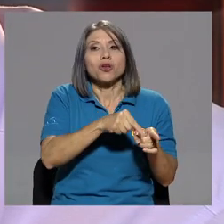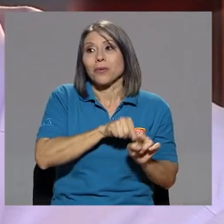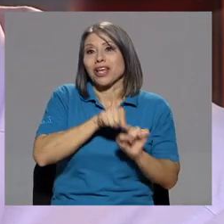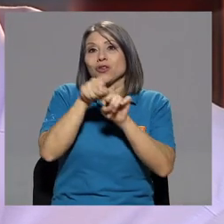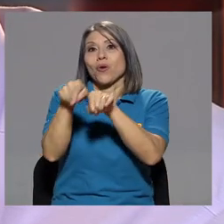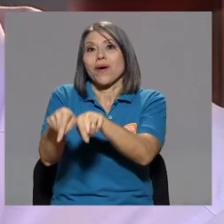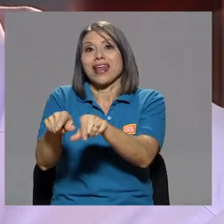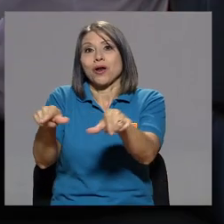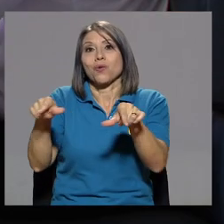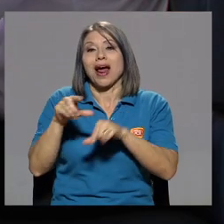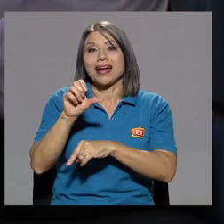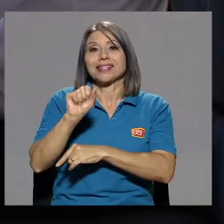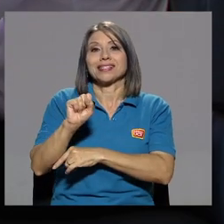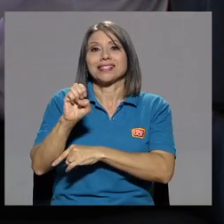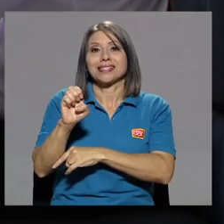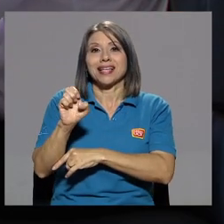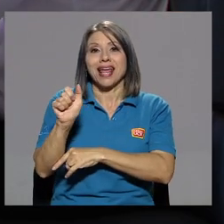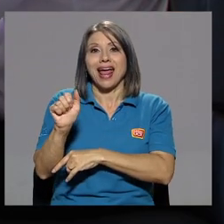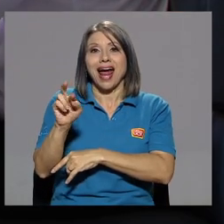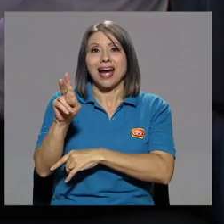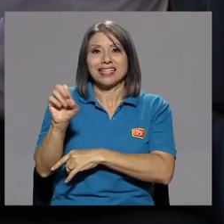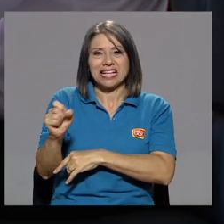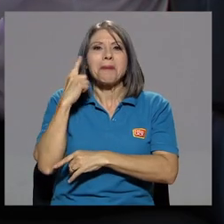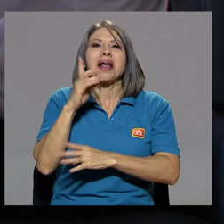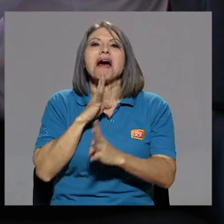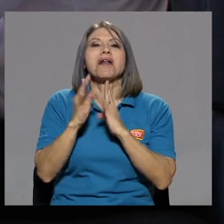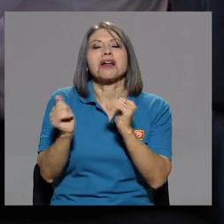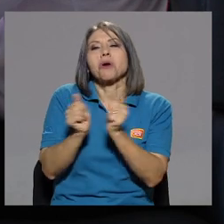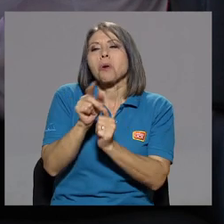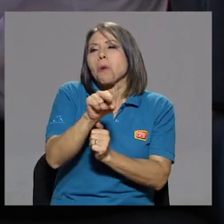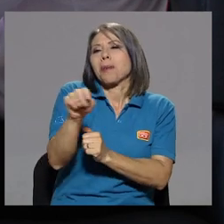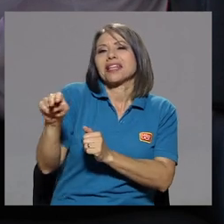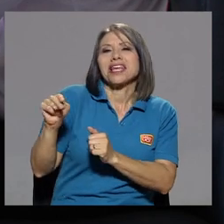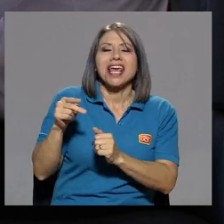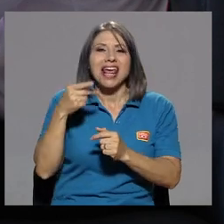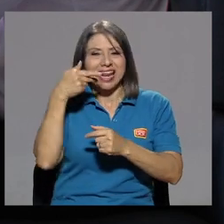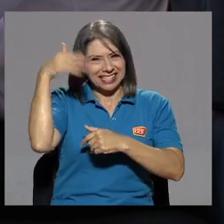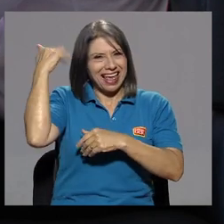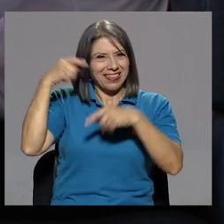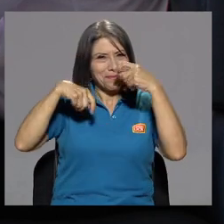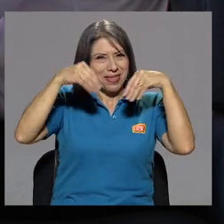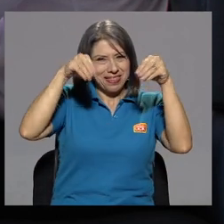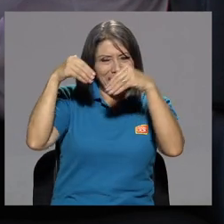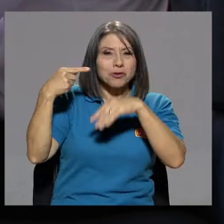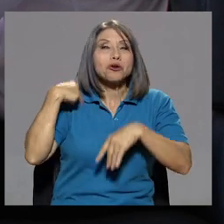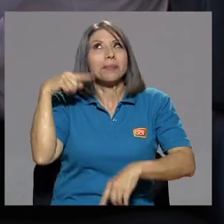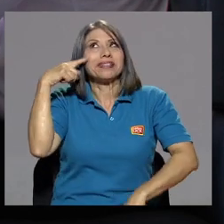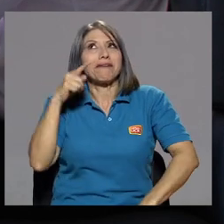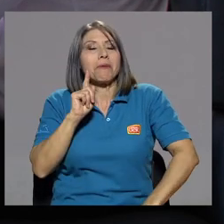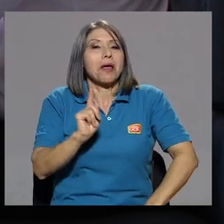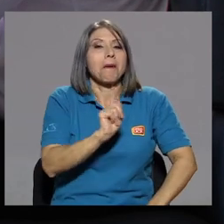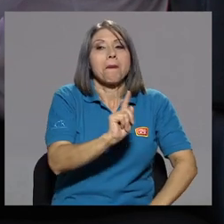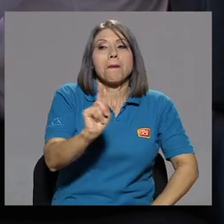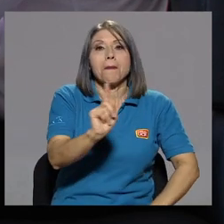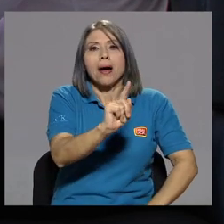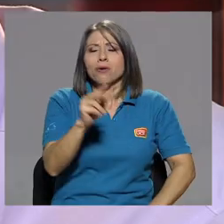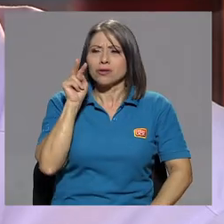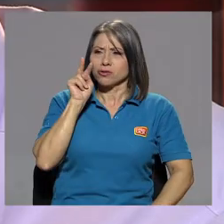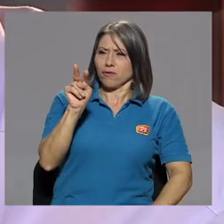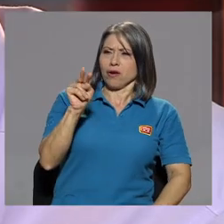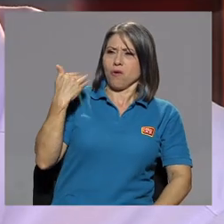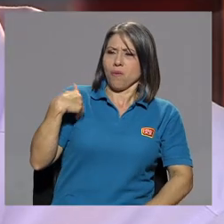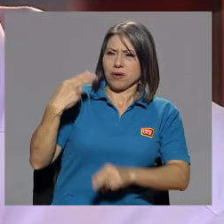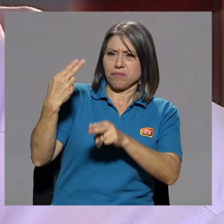excompañeras de cosméticos, a la gloria. Yo iba a hacer un tour, ¿verdad? Cuando veo a Pitusa,